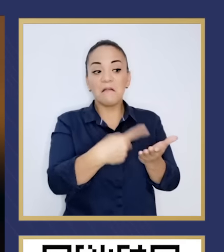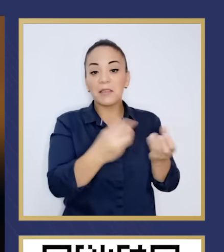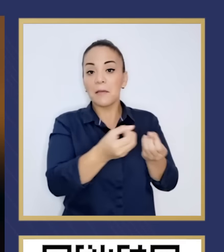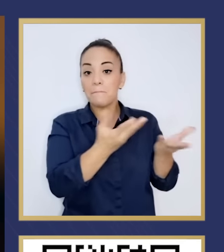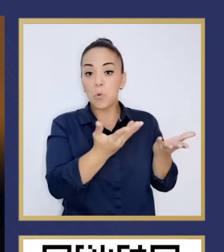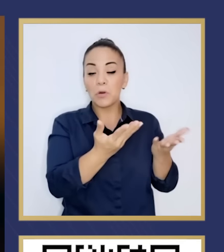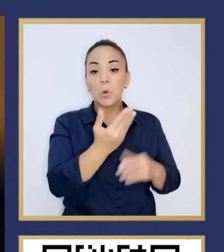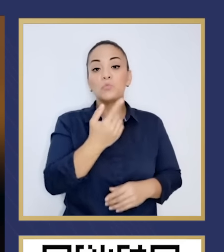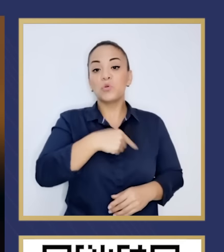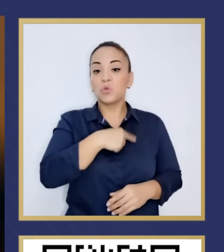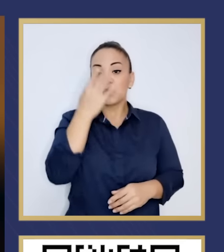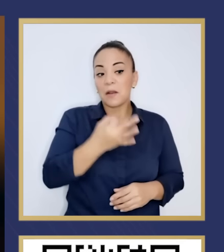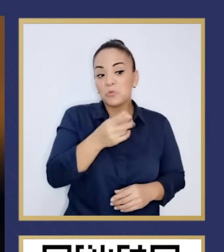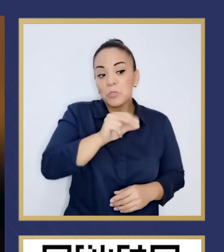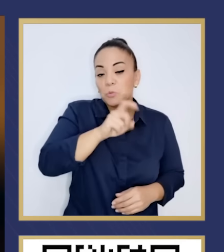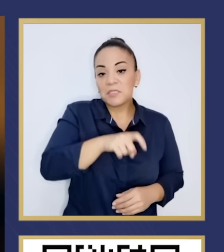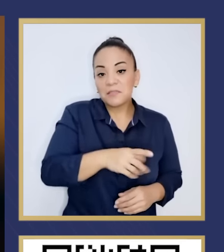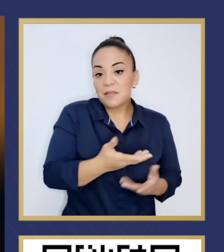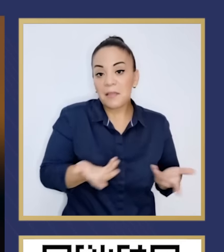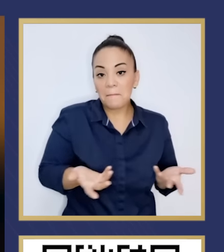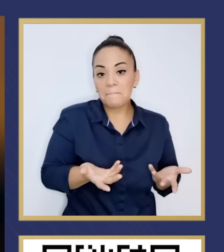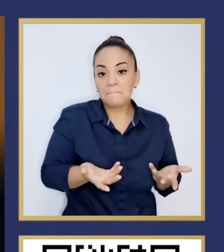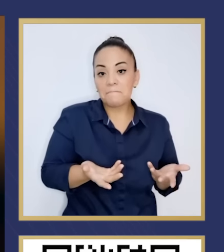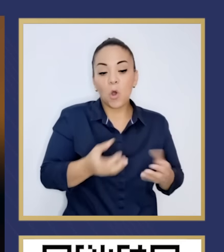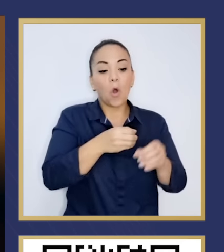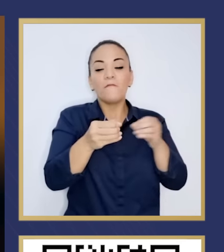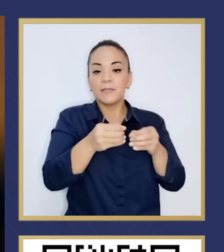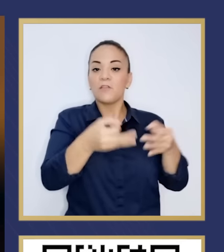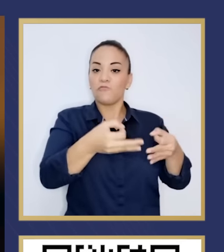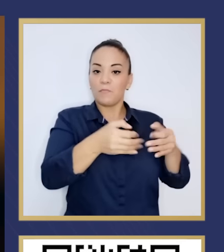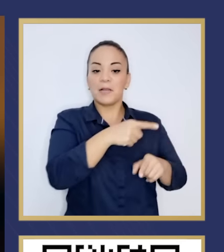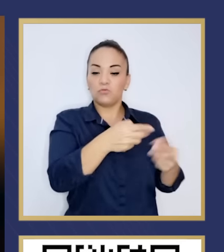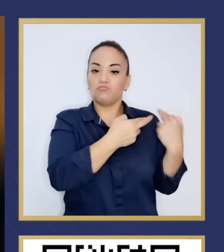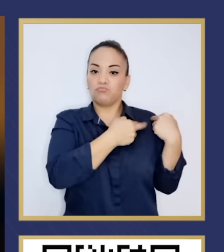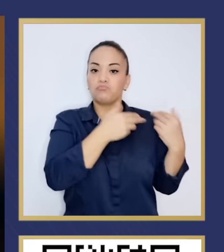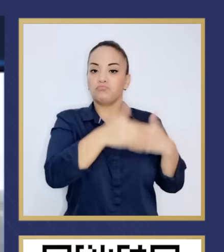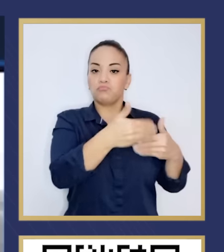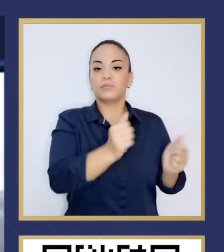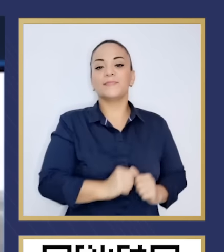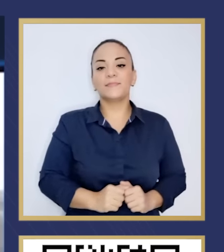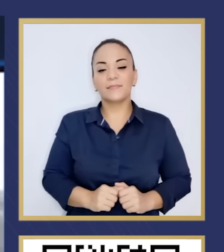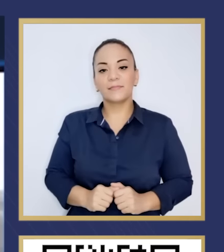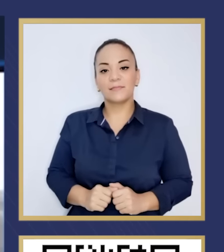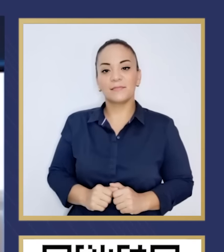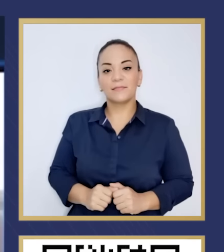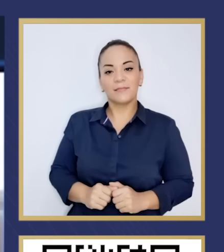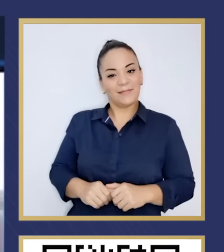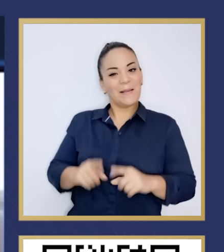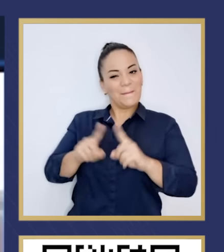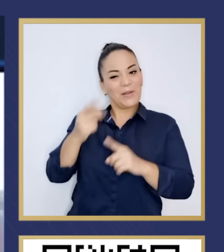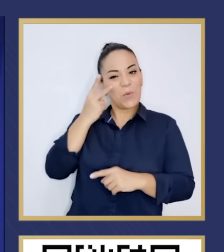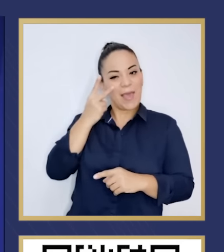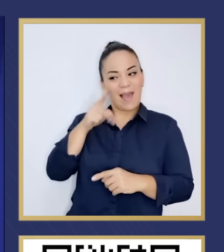porque consideramos que las instancias formales son las que están llevando adelante el debate. Doña Vilma, pero sí hace un